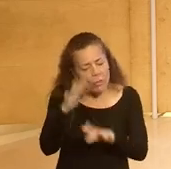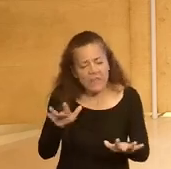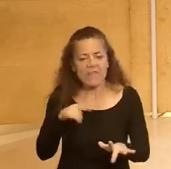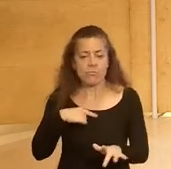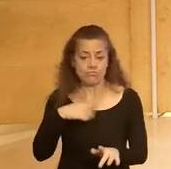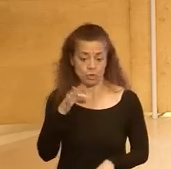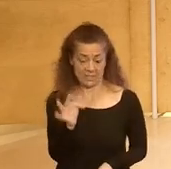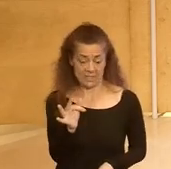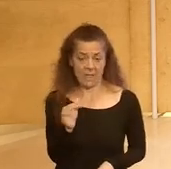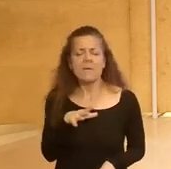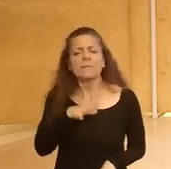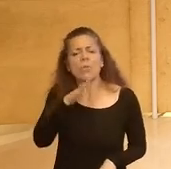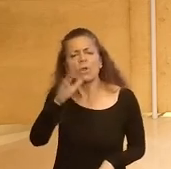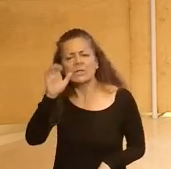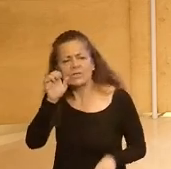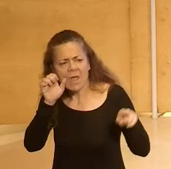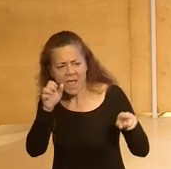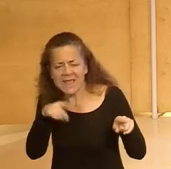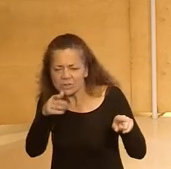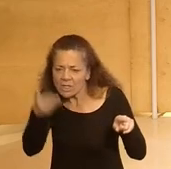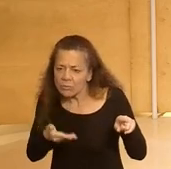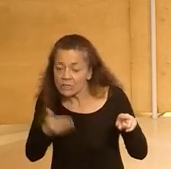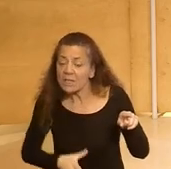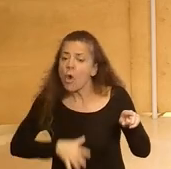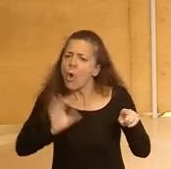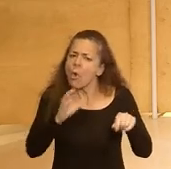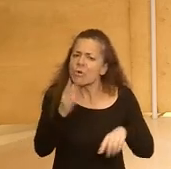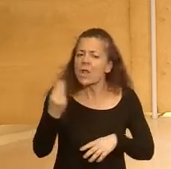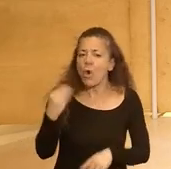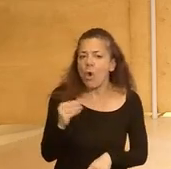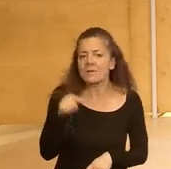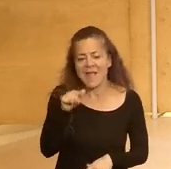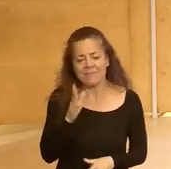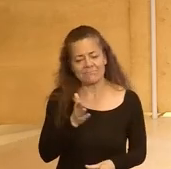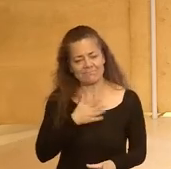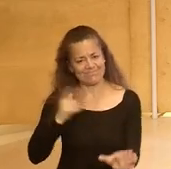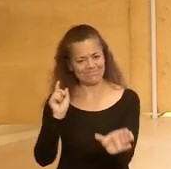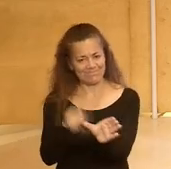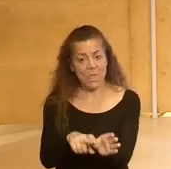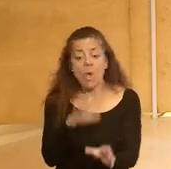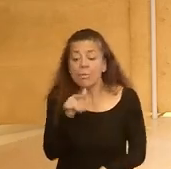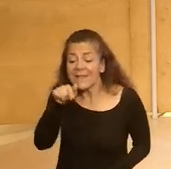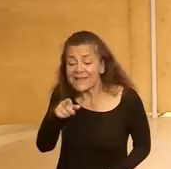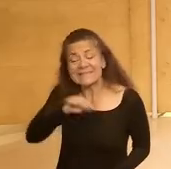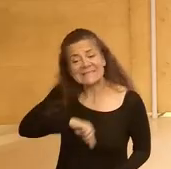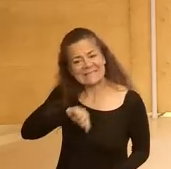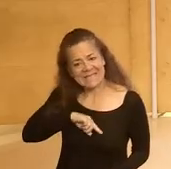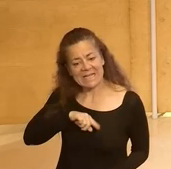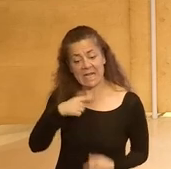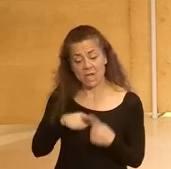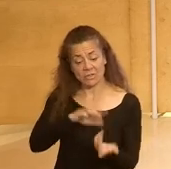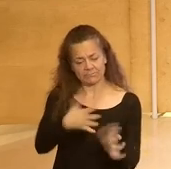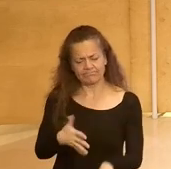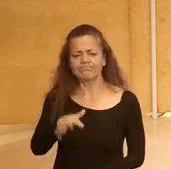pero por qué son escuchados ahí y esto es importante o por qué ellos ahí les gusta participar porque ahí sienten que las cosas aún pueden